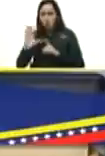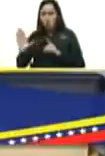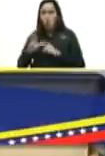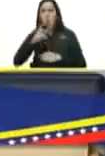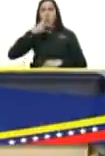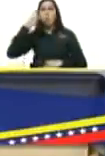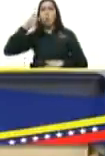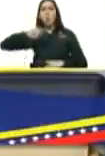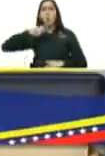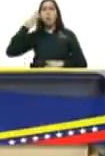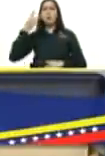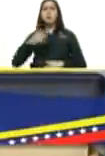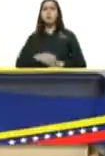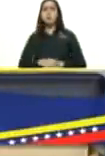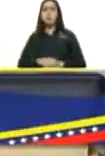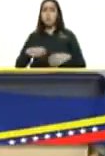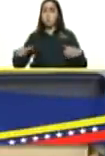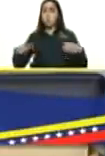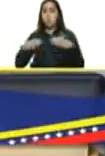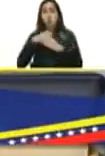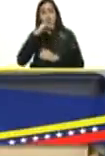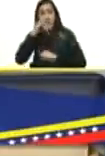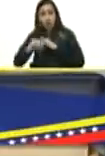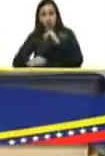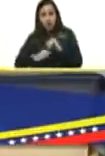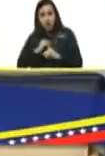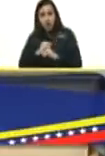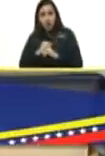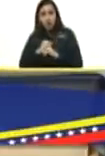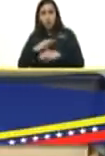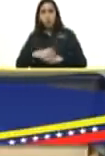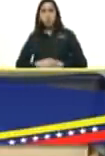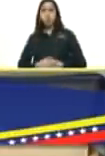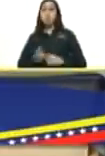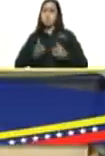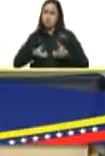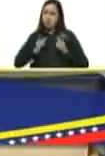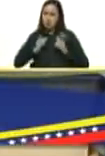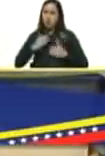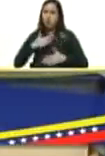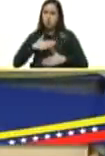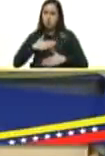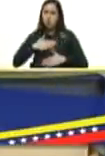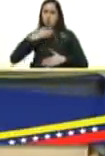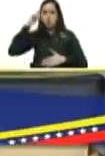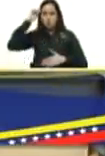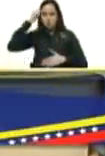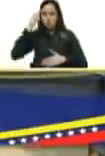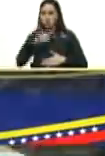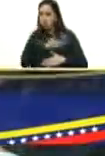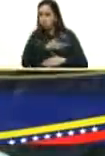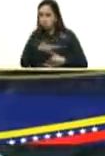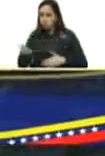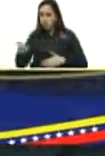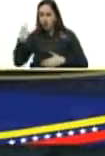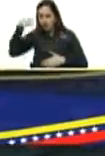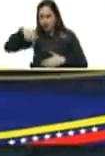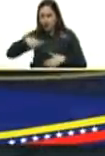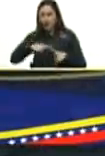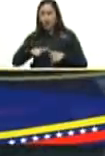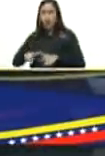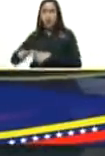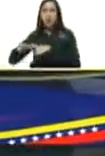política de estas delegaciones internacionales permítanme recordar aquí en este salón